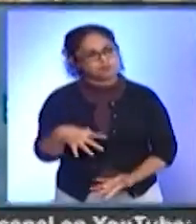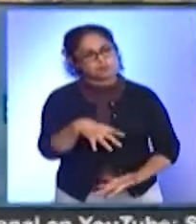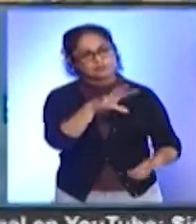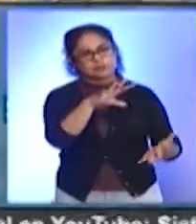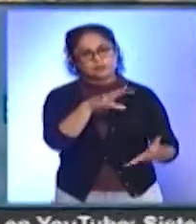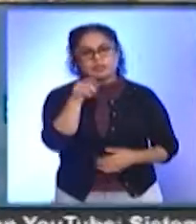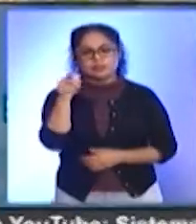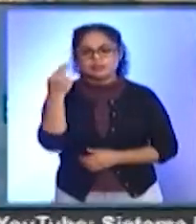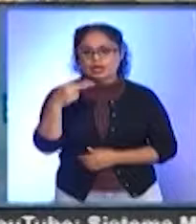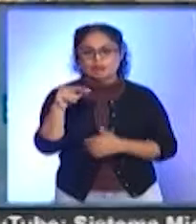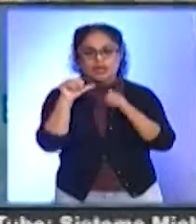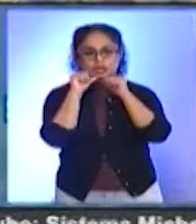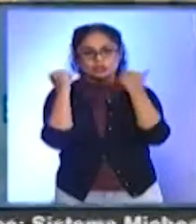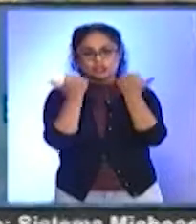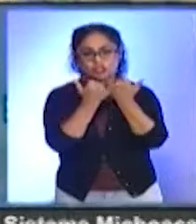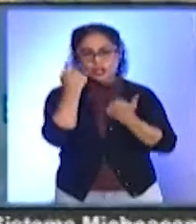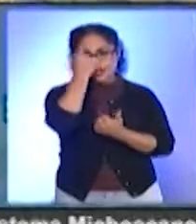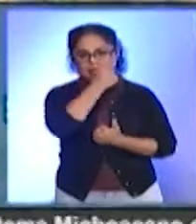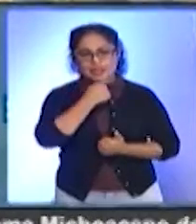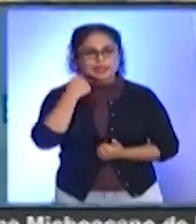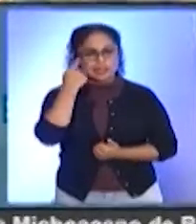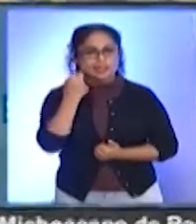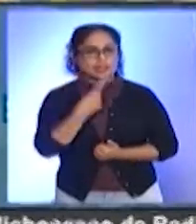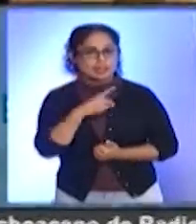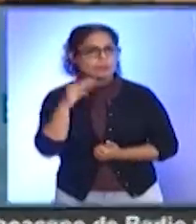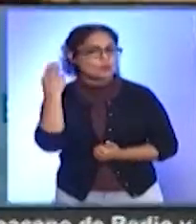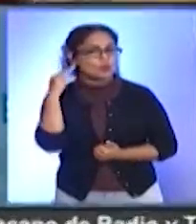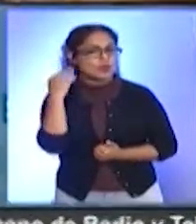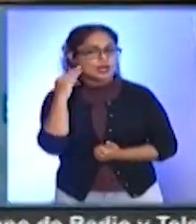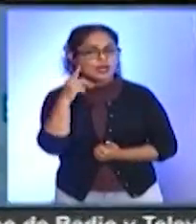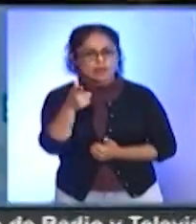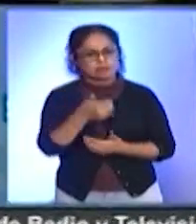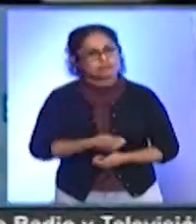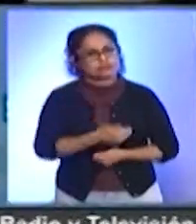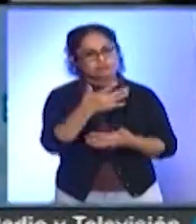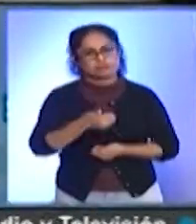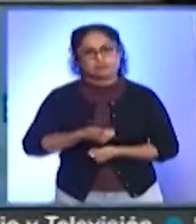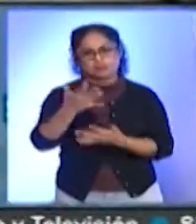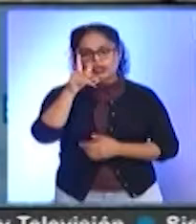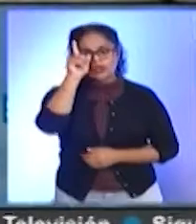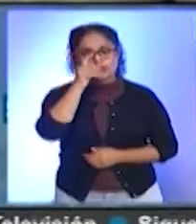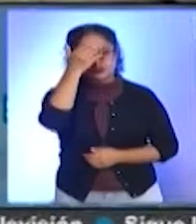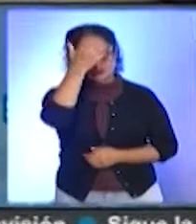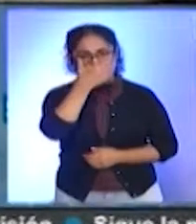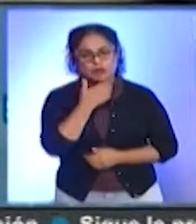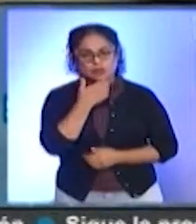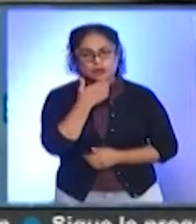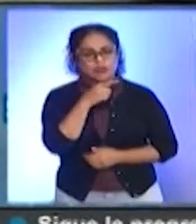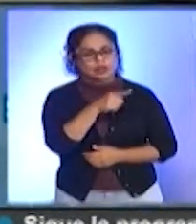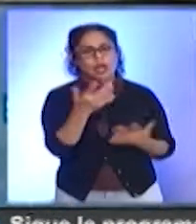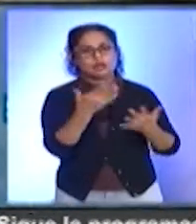Asociación Caritas de Morelia, Miguel Ángel Gaona Pineda, señaló que dichos productos se enviarán al puerto de Lázaro Cárdenas, de donde se